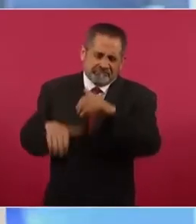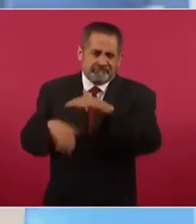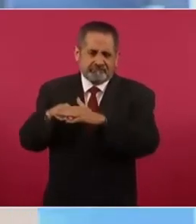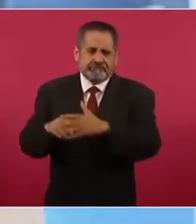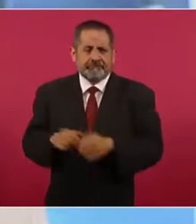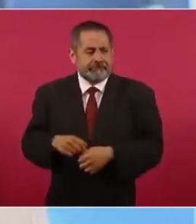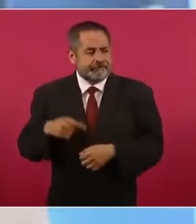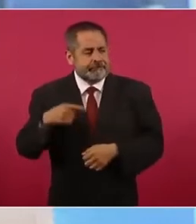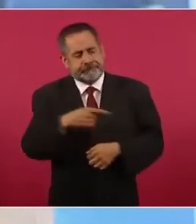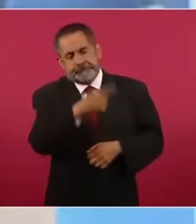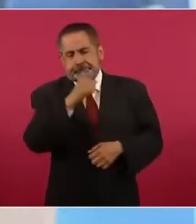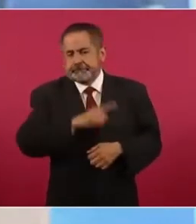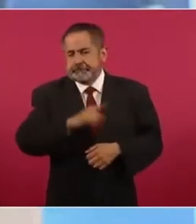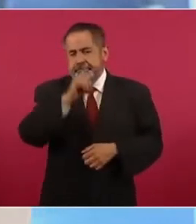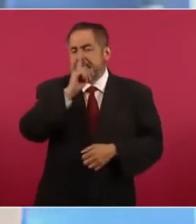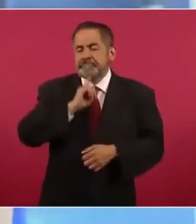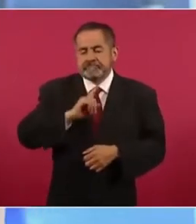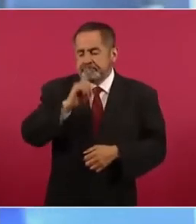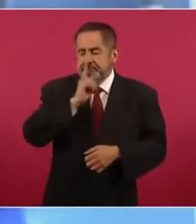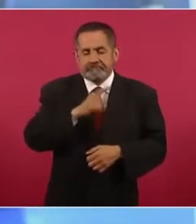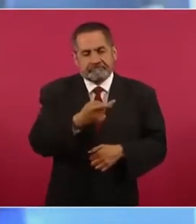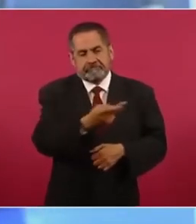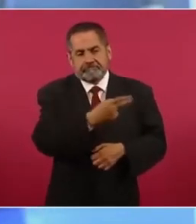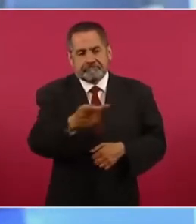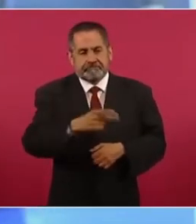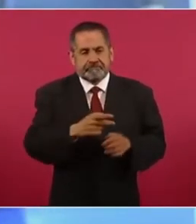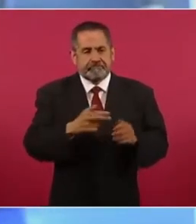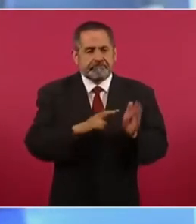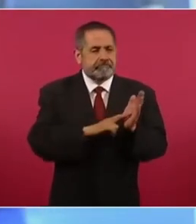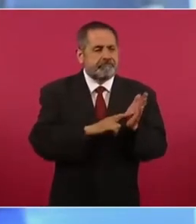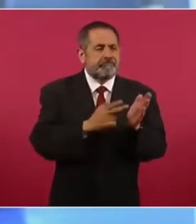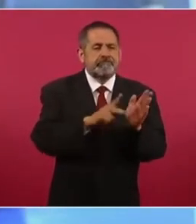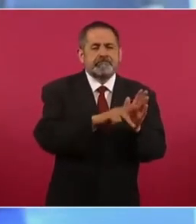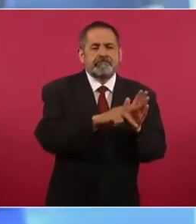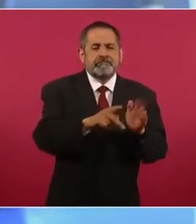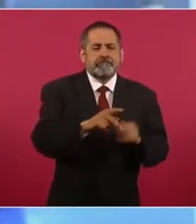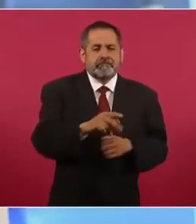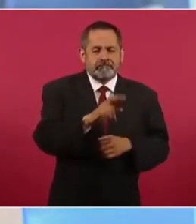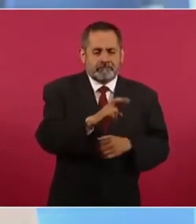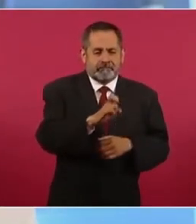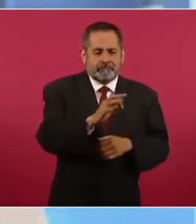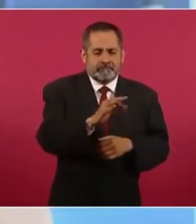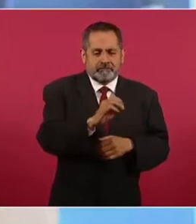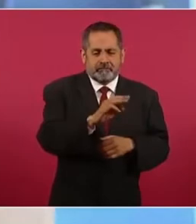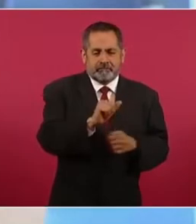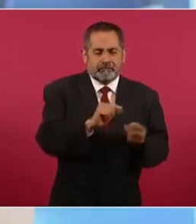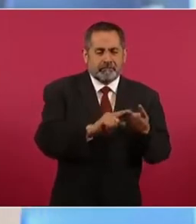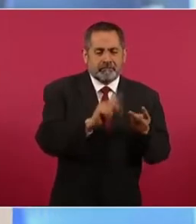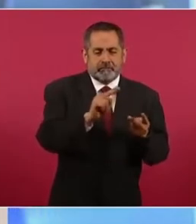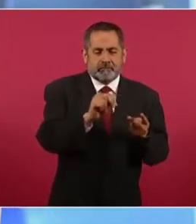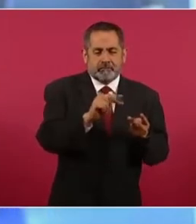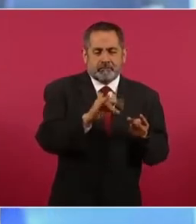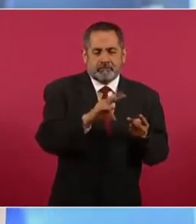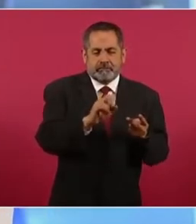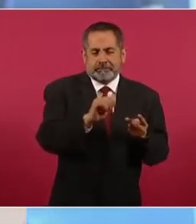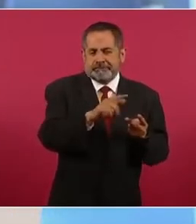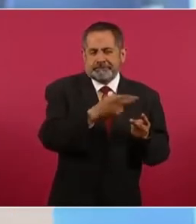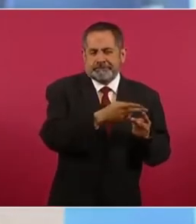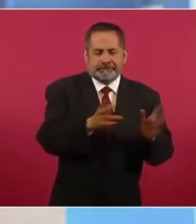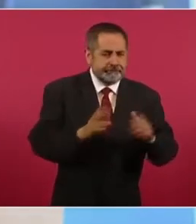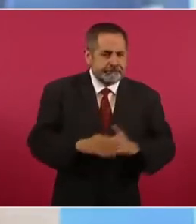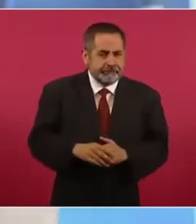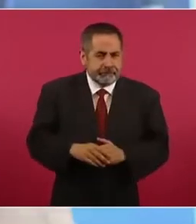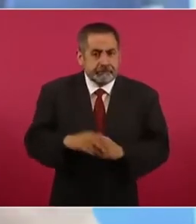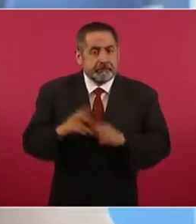el desmentido a Reforma y el Universal, aliados del sindicato petrolero. Pero para reafirmar esta